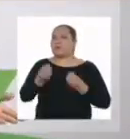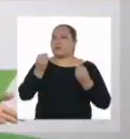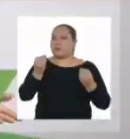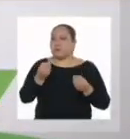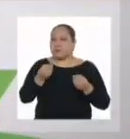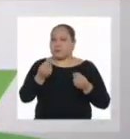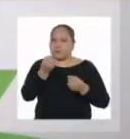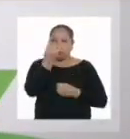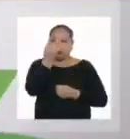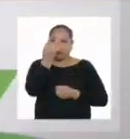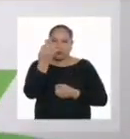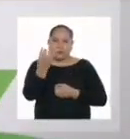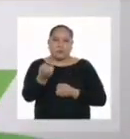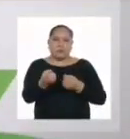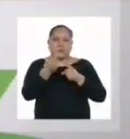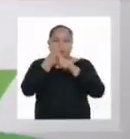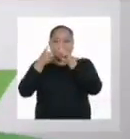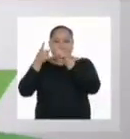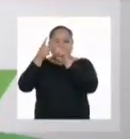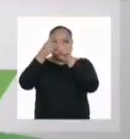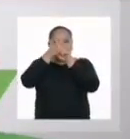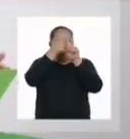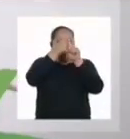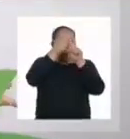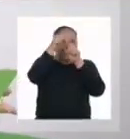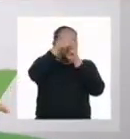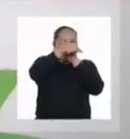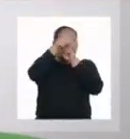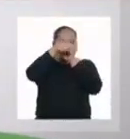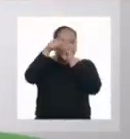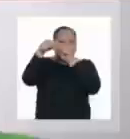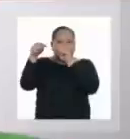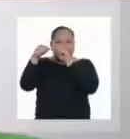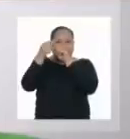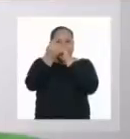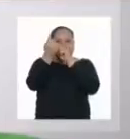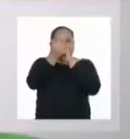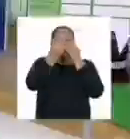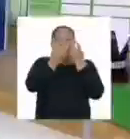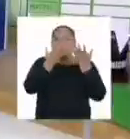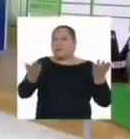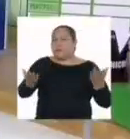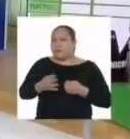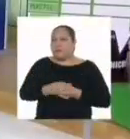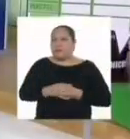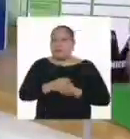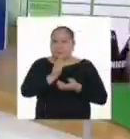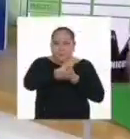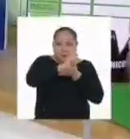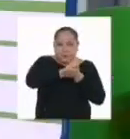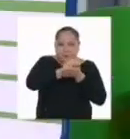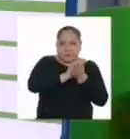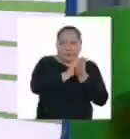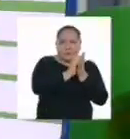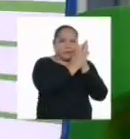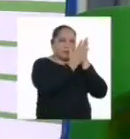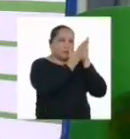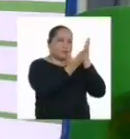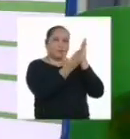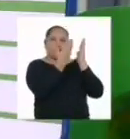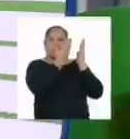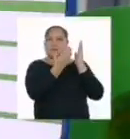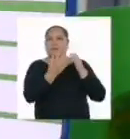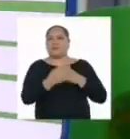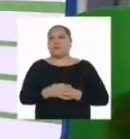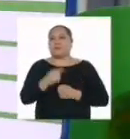y diferenciar las gotas de yodo que echaron en cada muestra de alimento? Anotaré todo en esta pizarra.